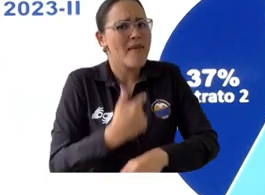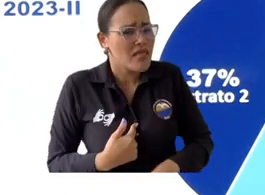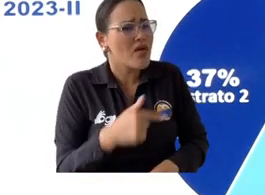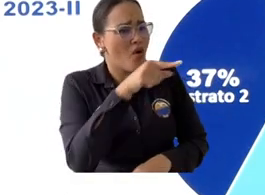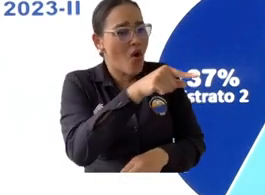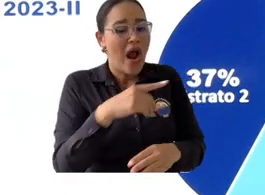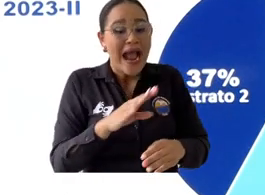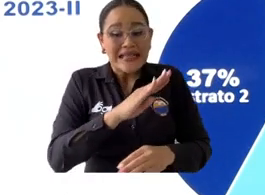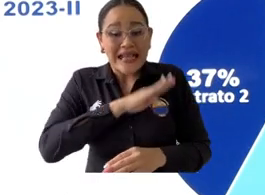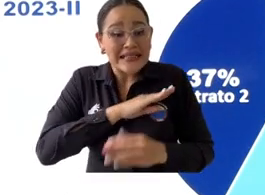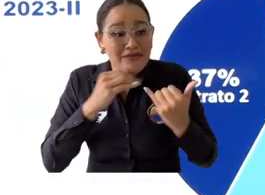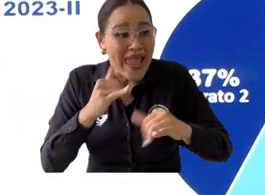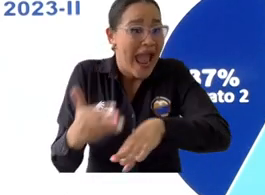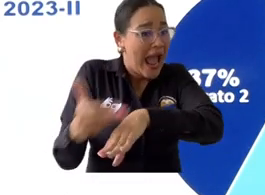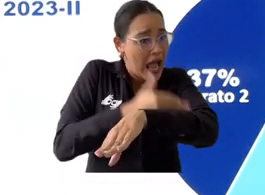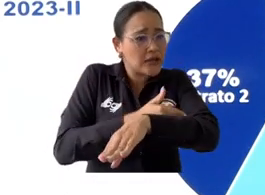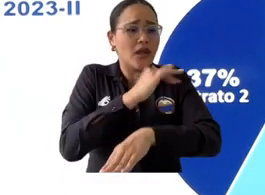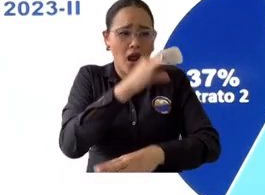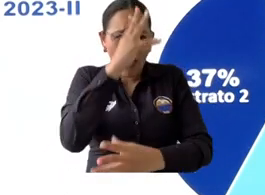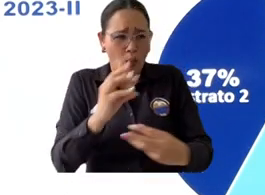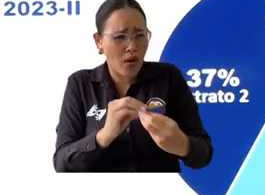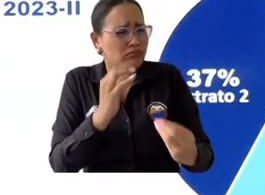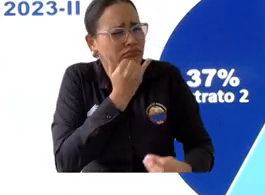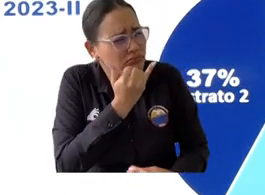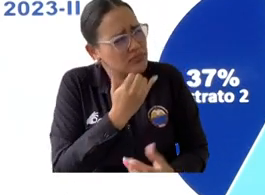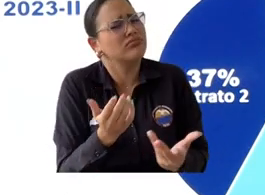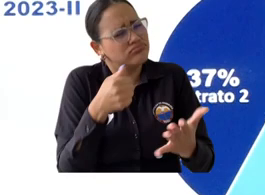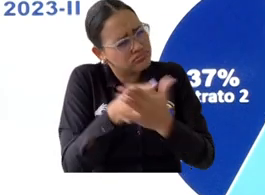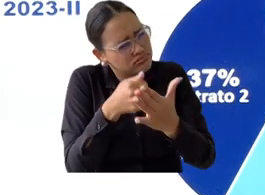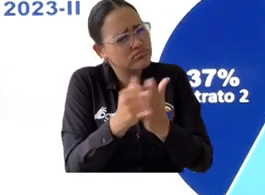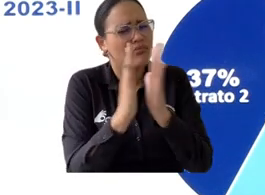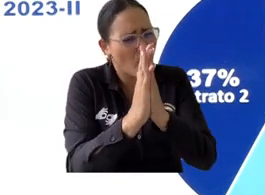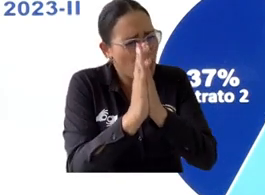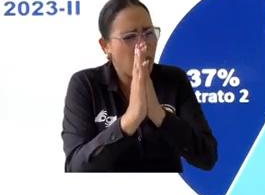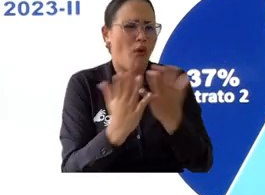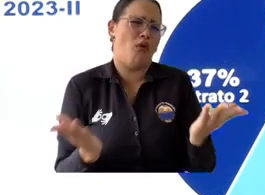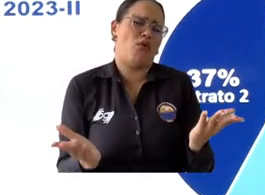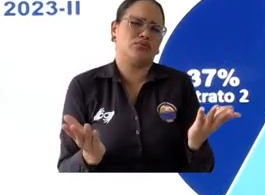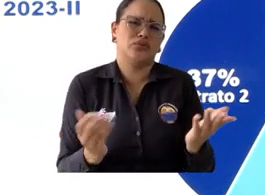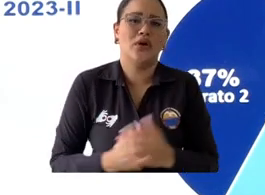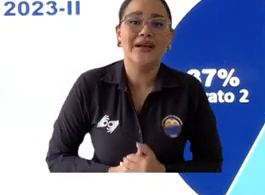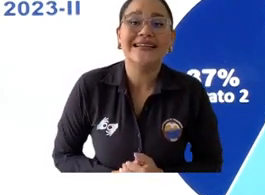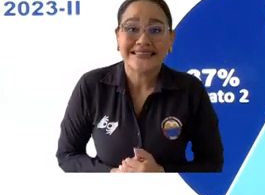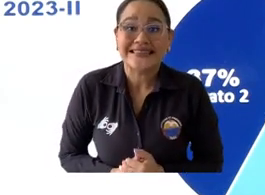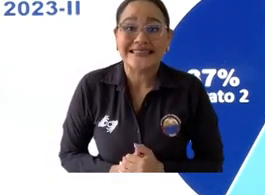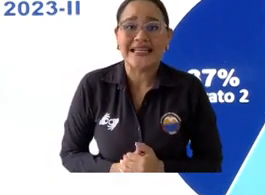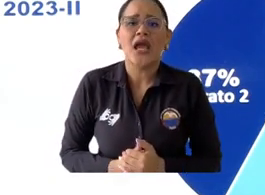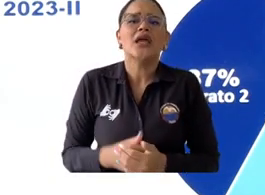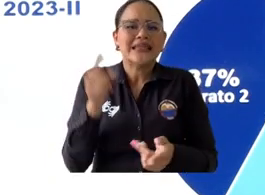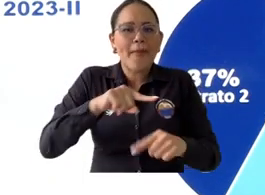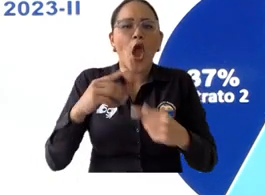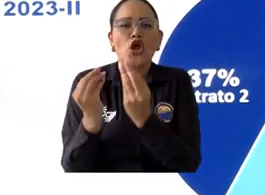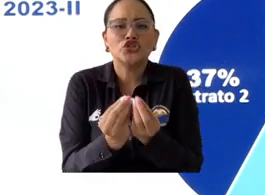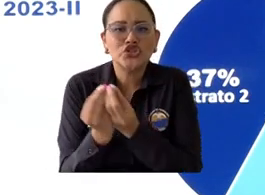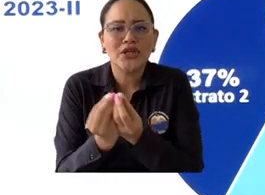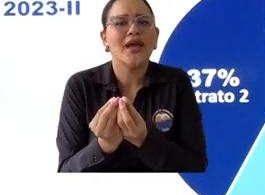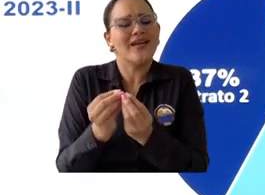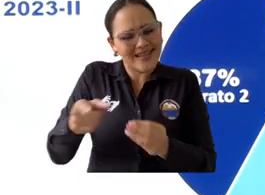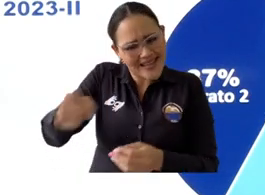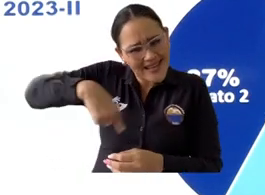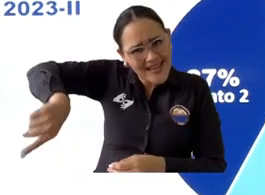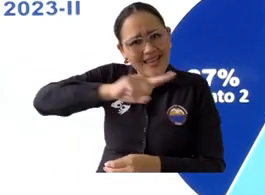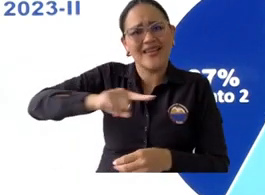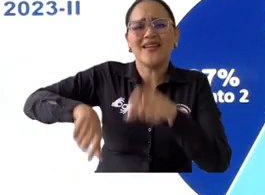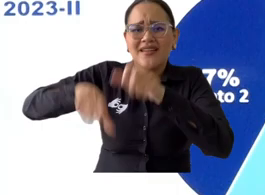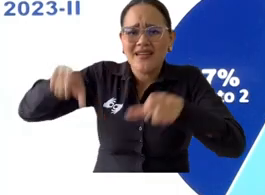hemos hecho el proyecto de acuerdo muchas veces a los ciudades concejales por favor ayúdenos porque esos recursos servirían para poder apalancar esa situación de miles